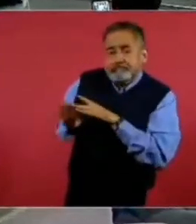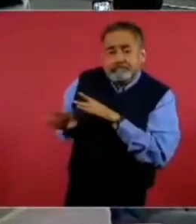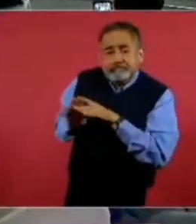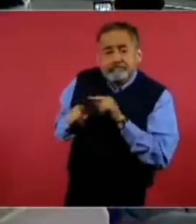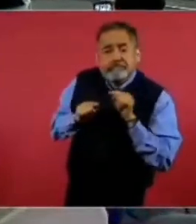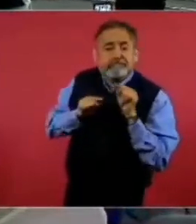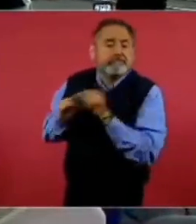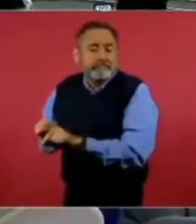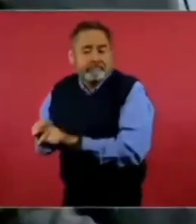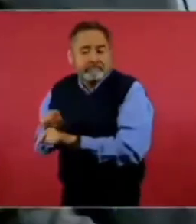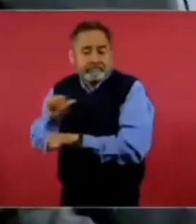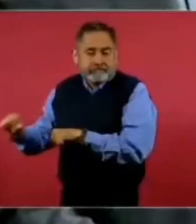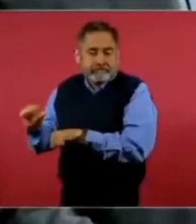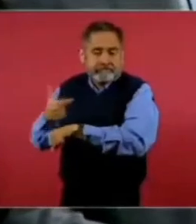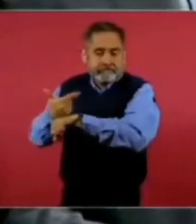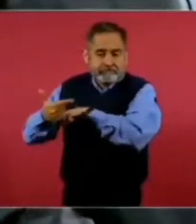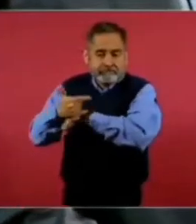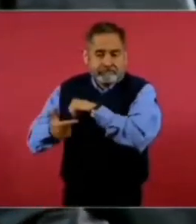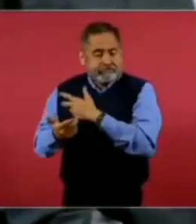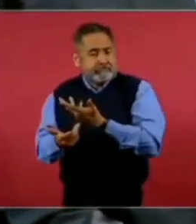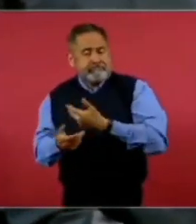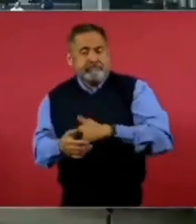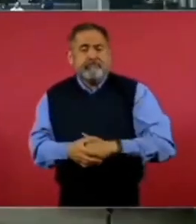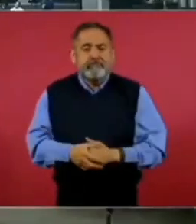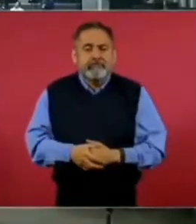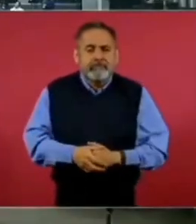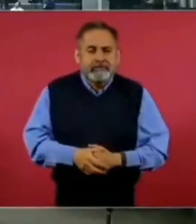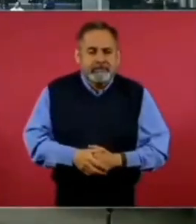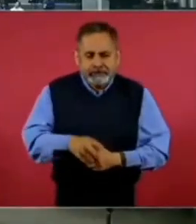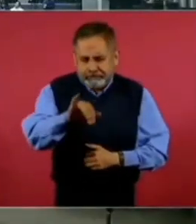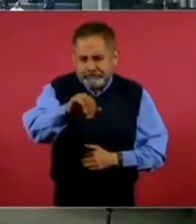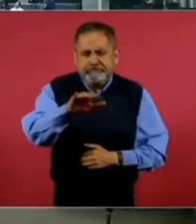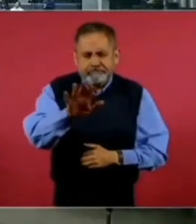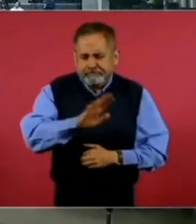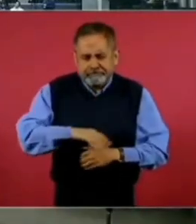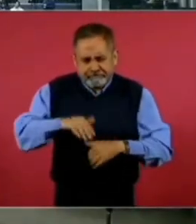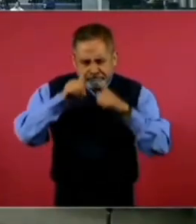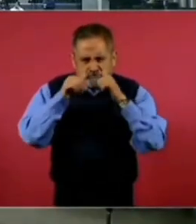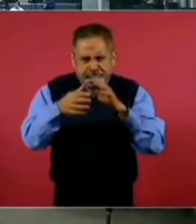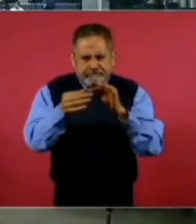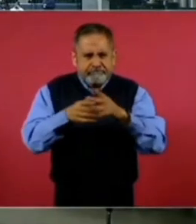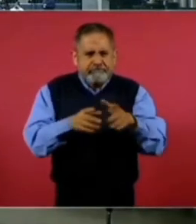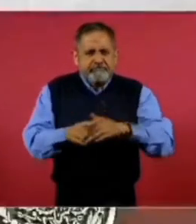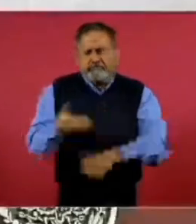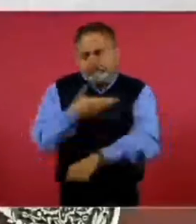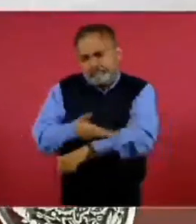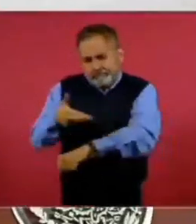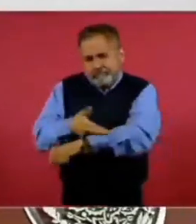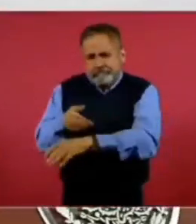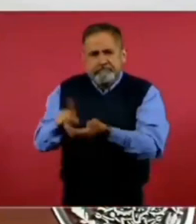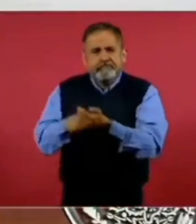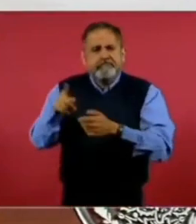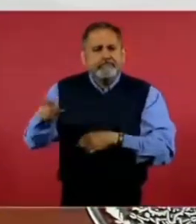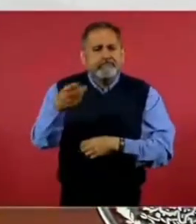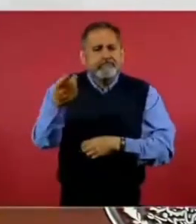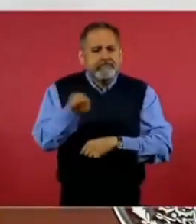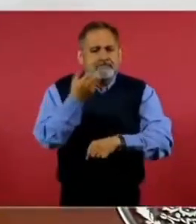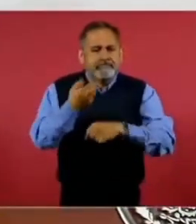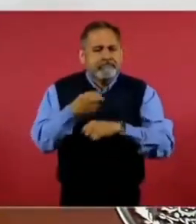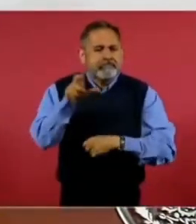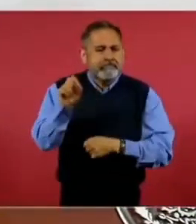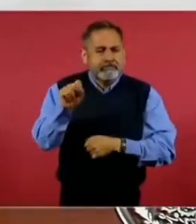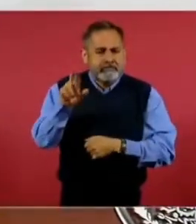mexicanos a Guatemala. Sí, se está atendiendo, lo está haciendo ya la Secretaría de Relaciones Exteriores.